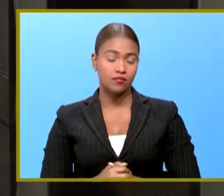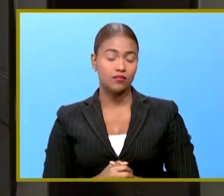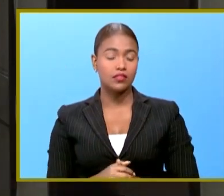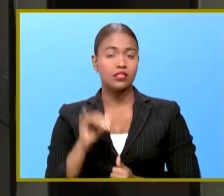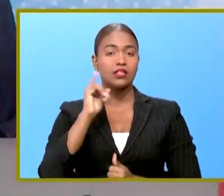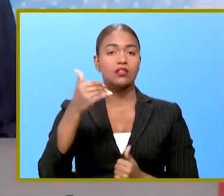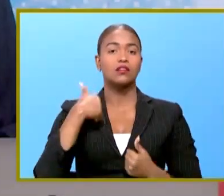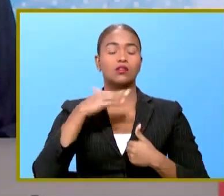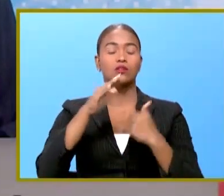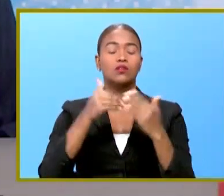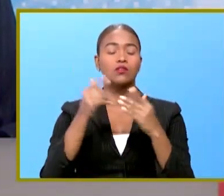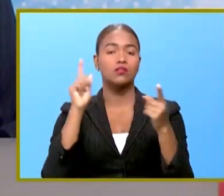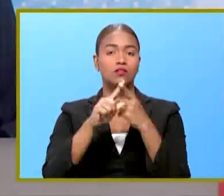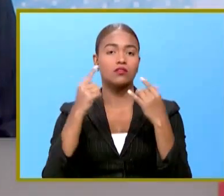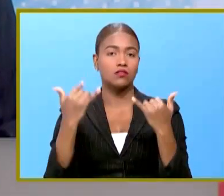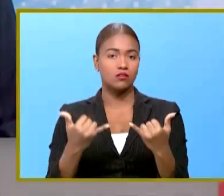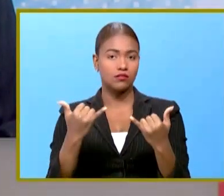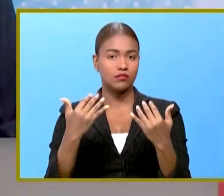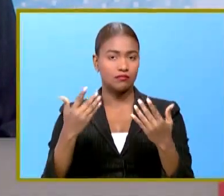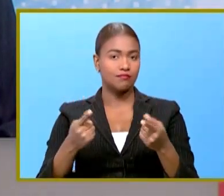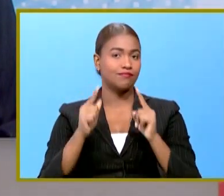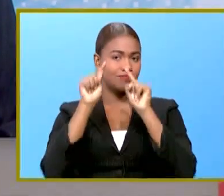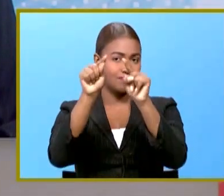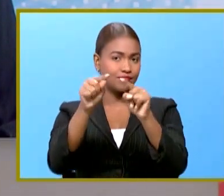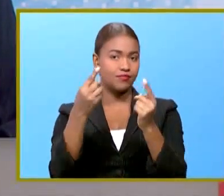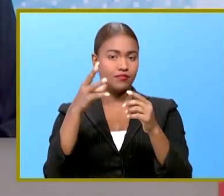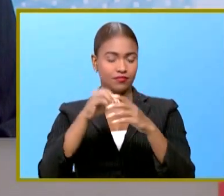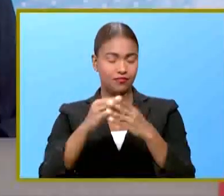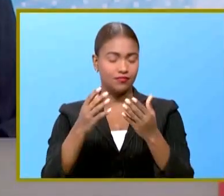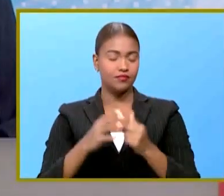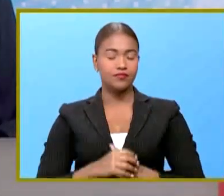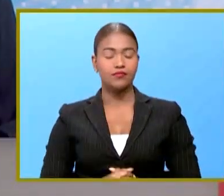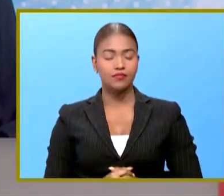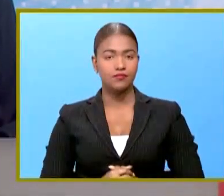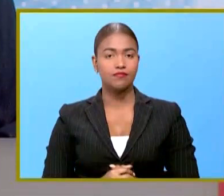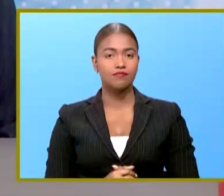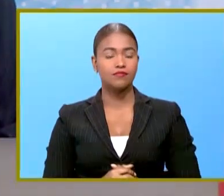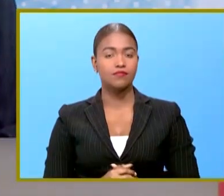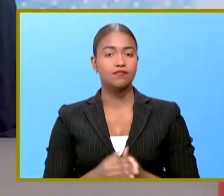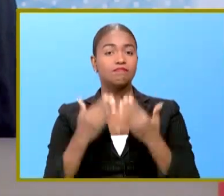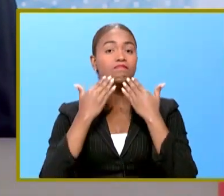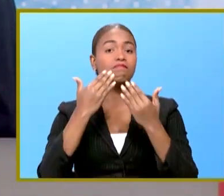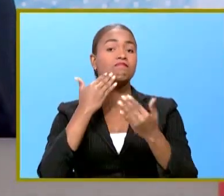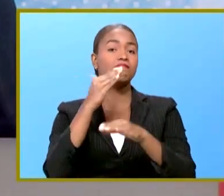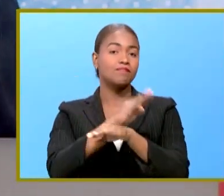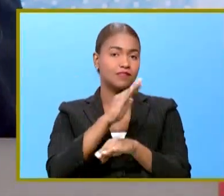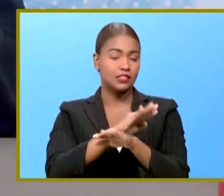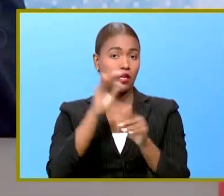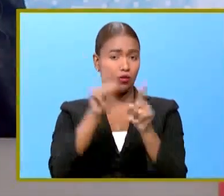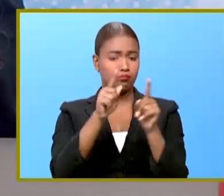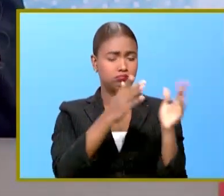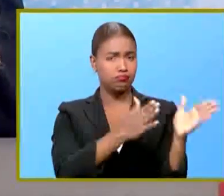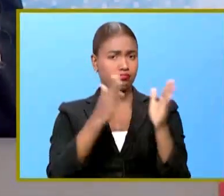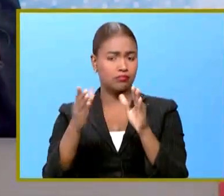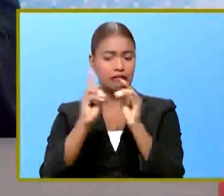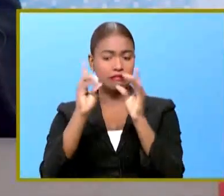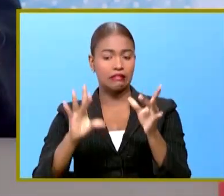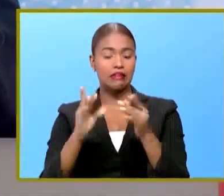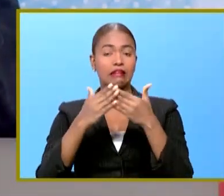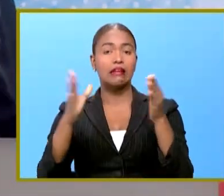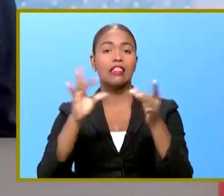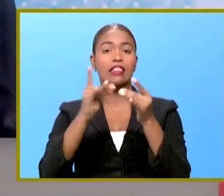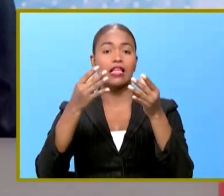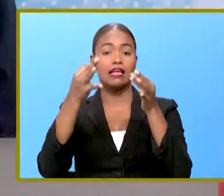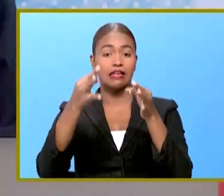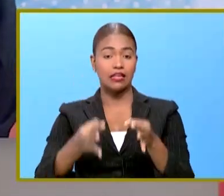Eso es todo lo que tenemos hasta el momento. Regresamos contigo al estudio. Gracias, buenas noches Edania. Mientras tanto la directora general